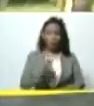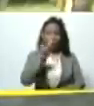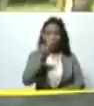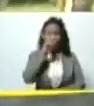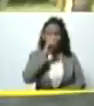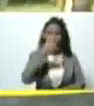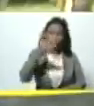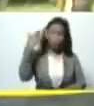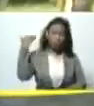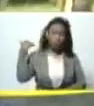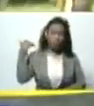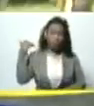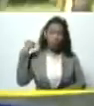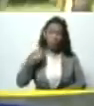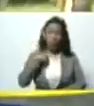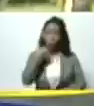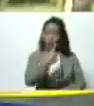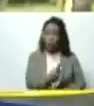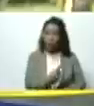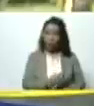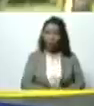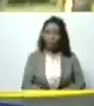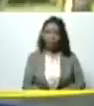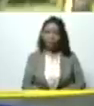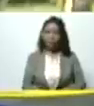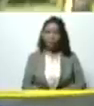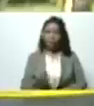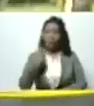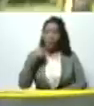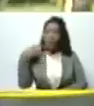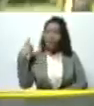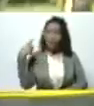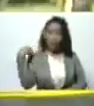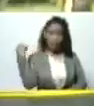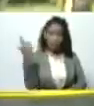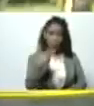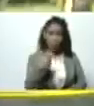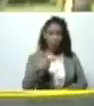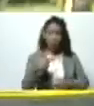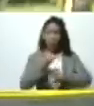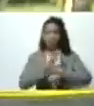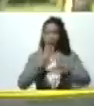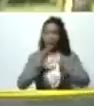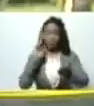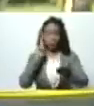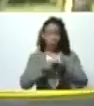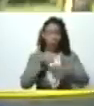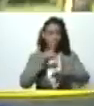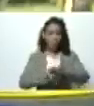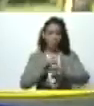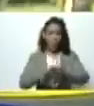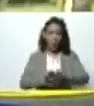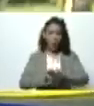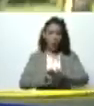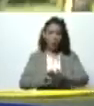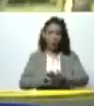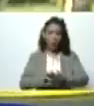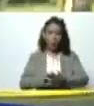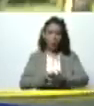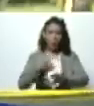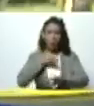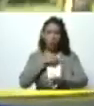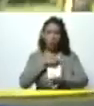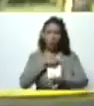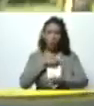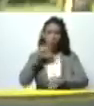yo dije dijimos ha llegado la hora ha llegado el momento que estamos en